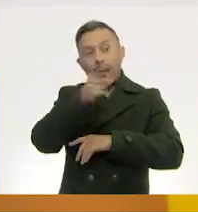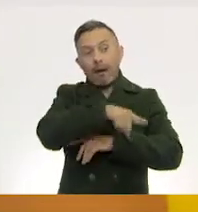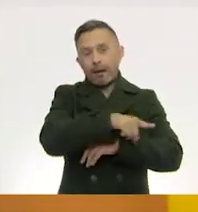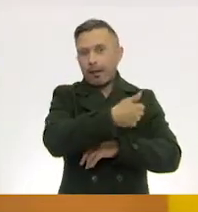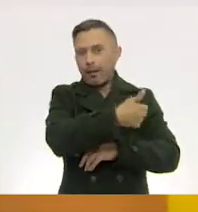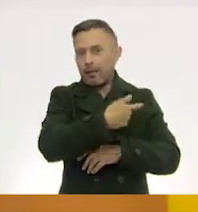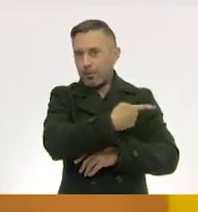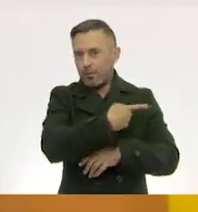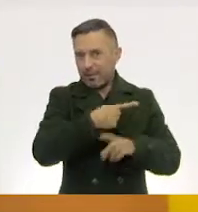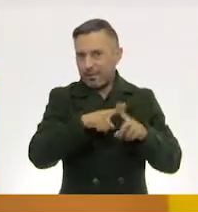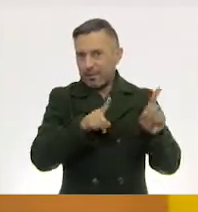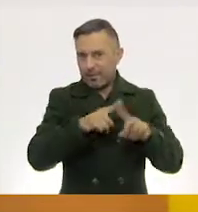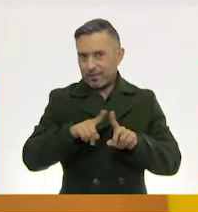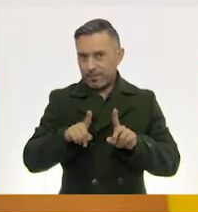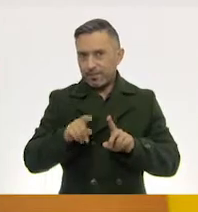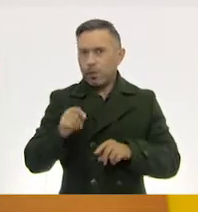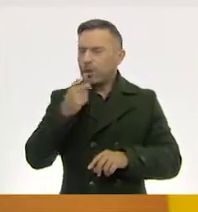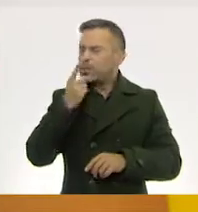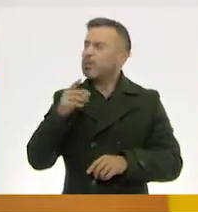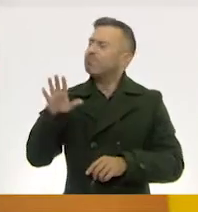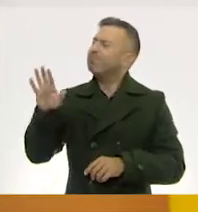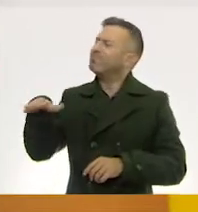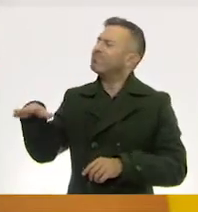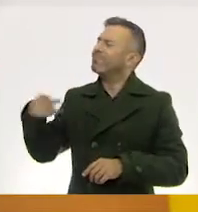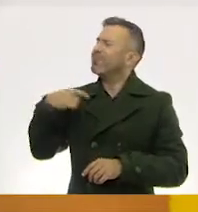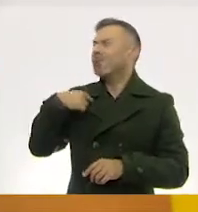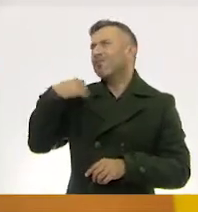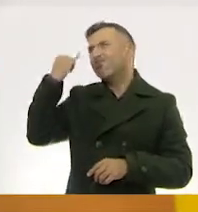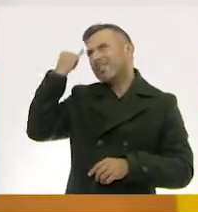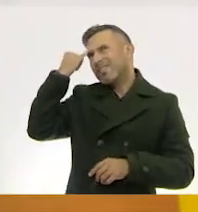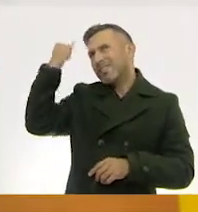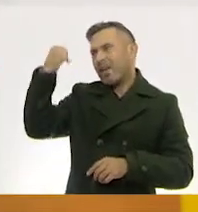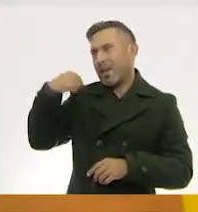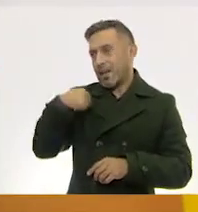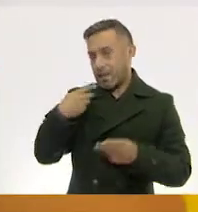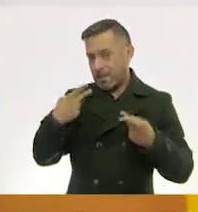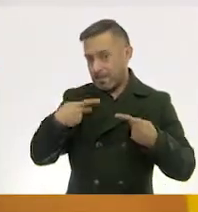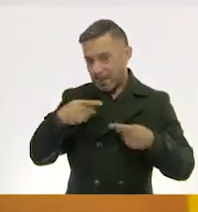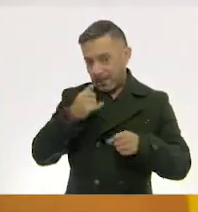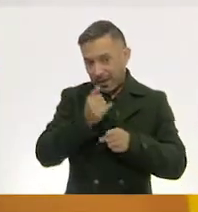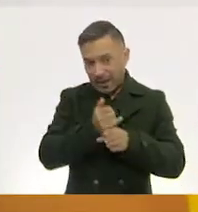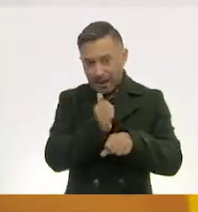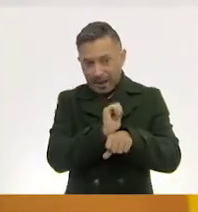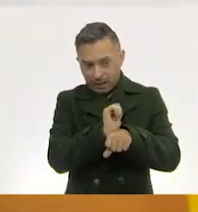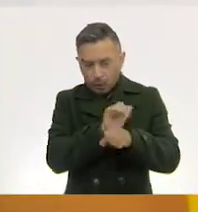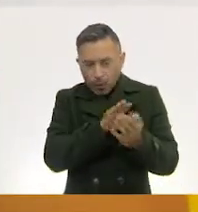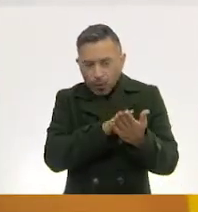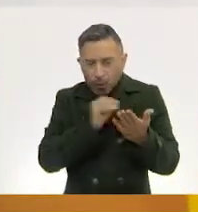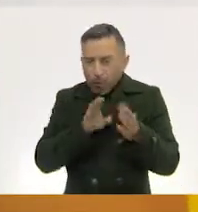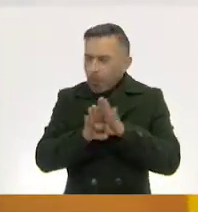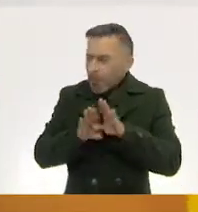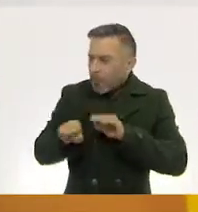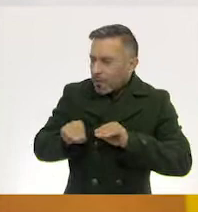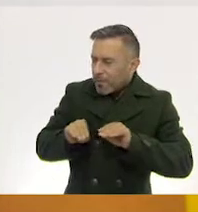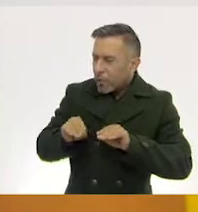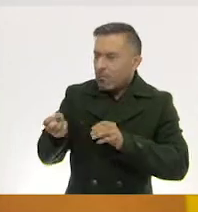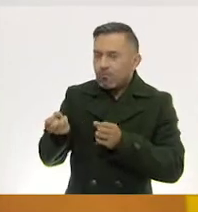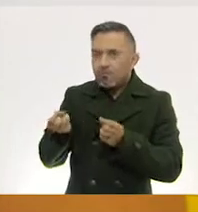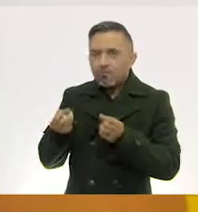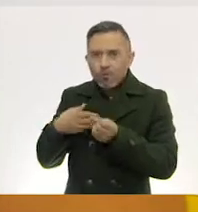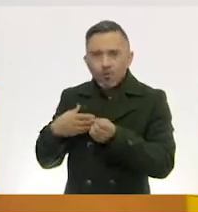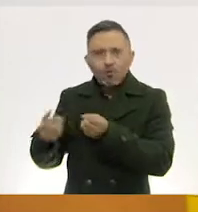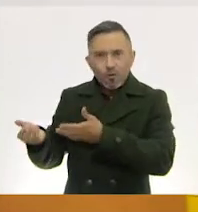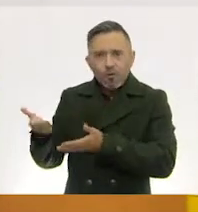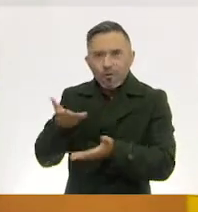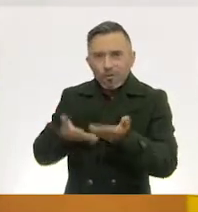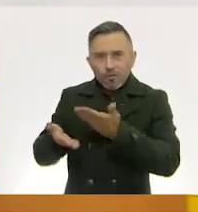otra Niña Yo pienso Que de esta manera Se puede mover Mi personaje Compartir Compartimos cada quien Por ejemplo Yo te dije